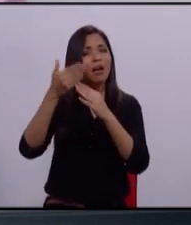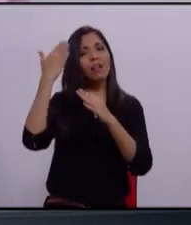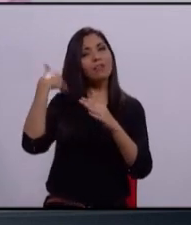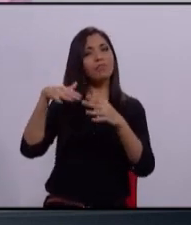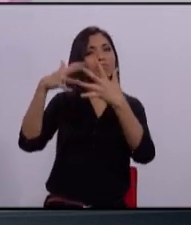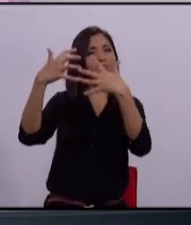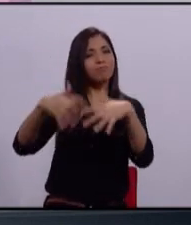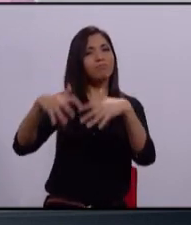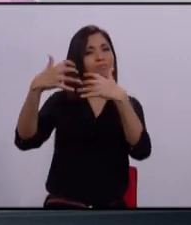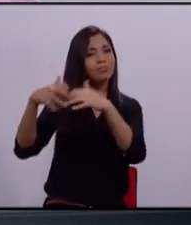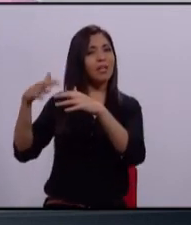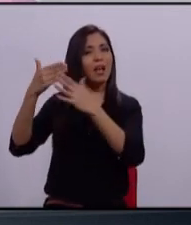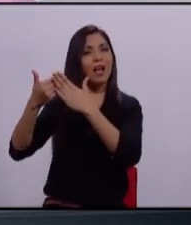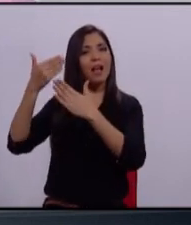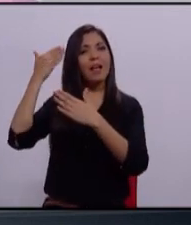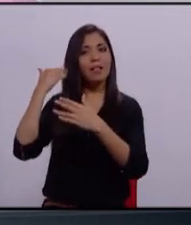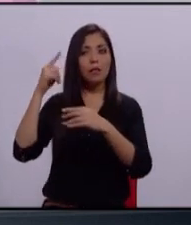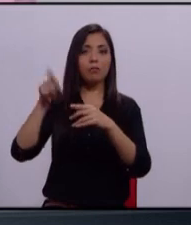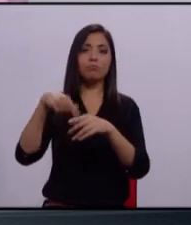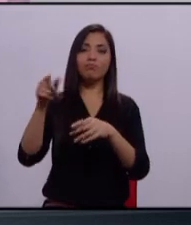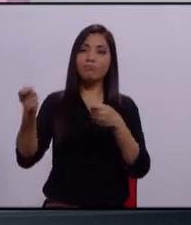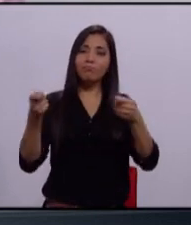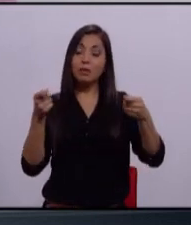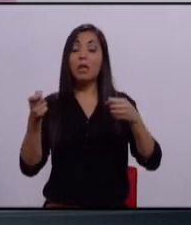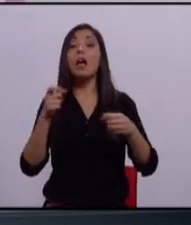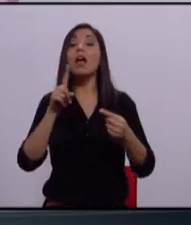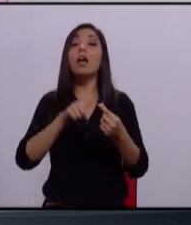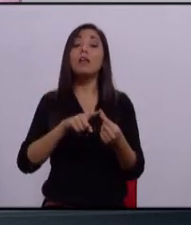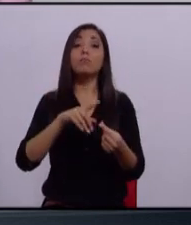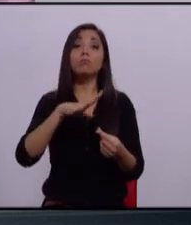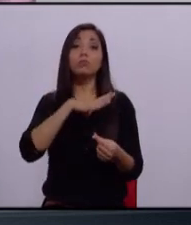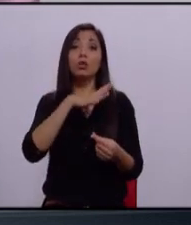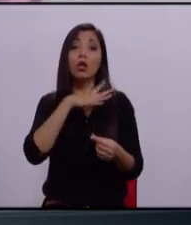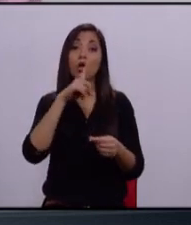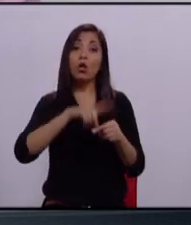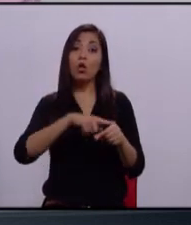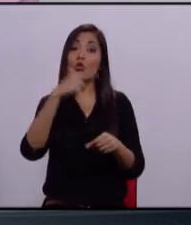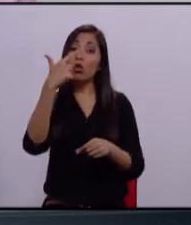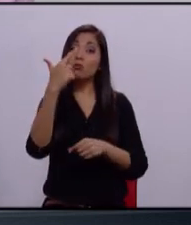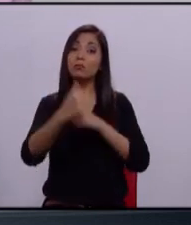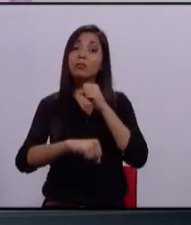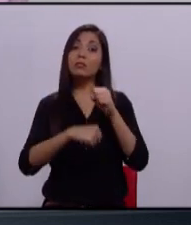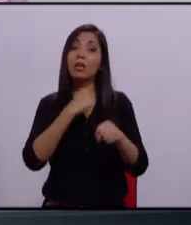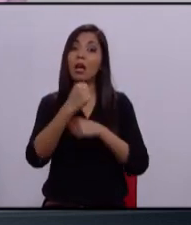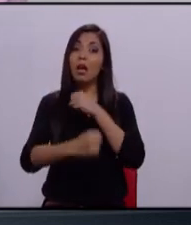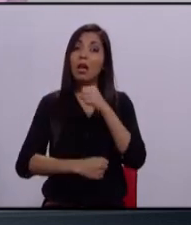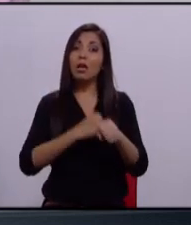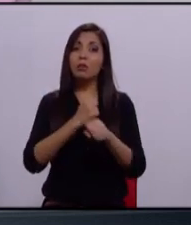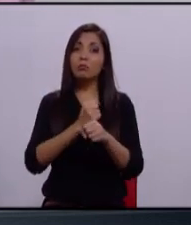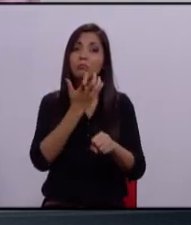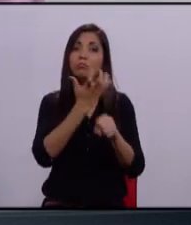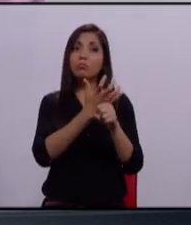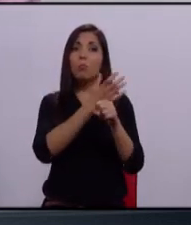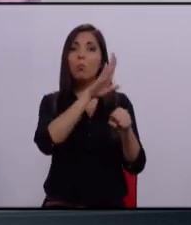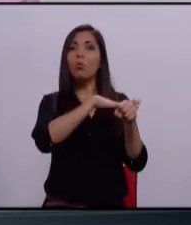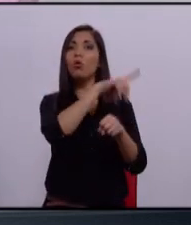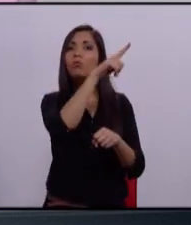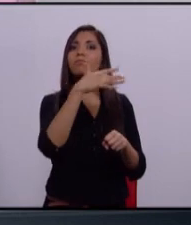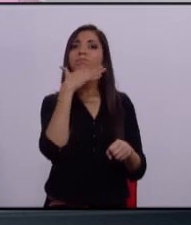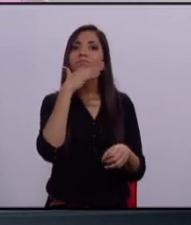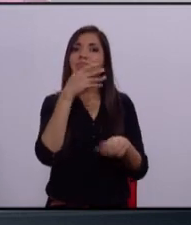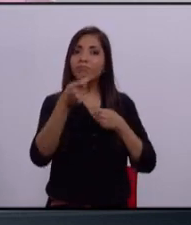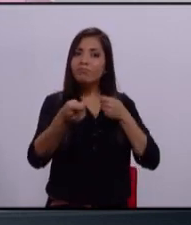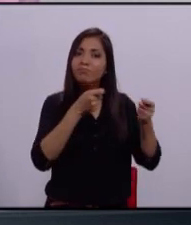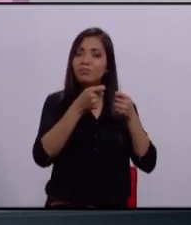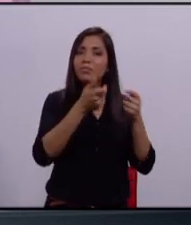algunos de las empresas que ha administrado, pues cumplen sentencias de 12 años en penales de Estados Unidos por lavado de dinero, por